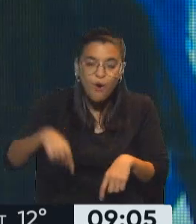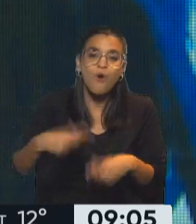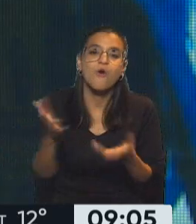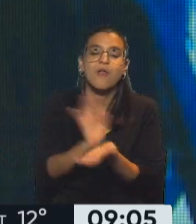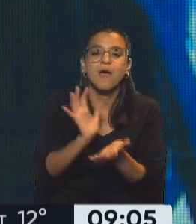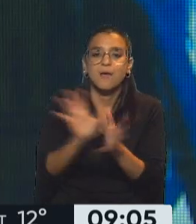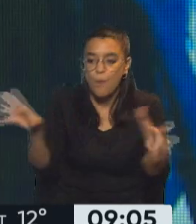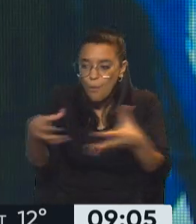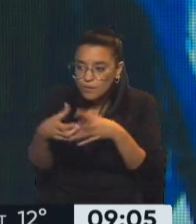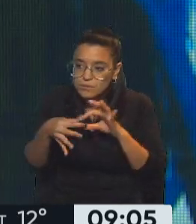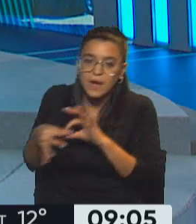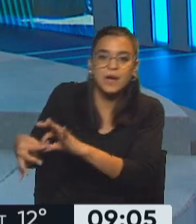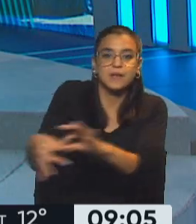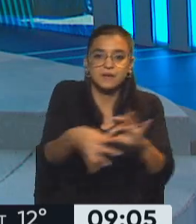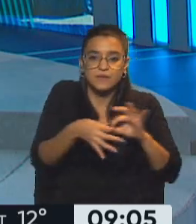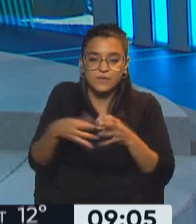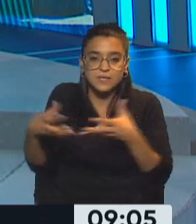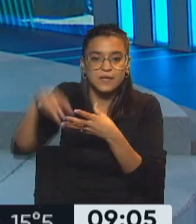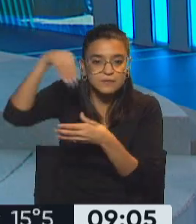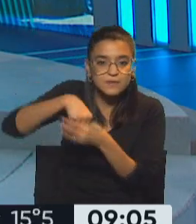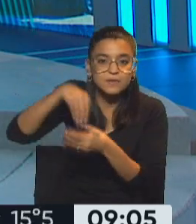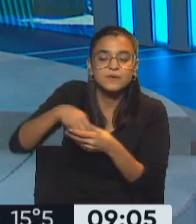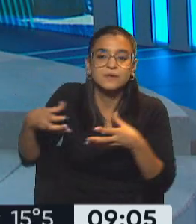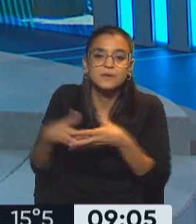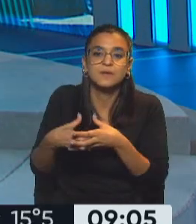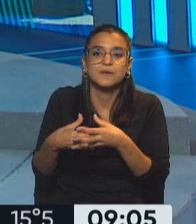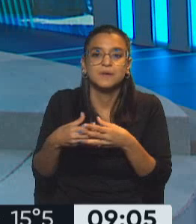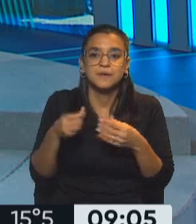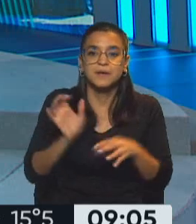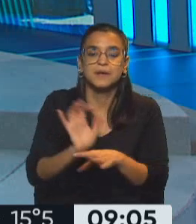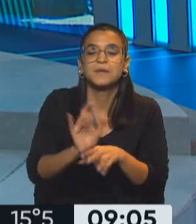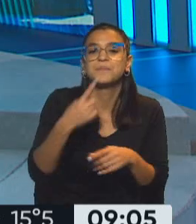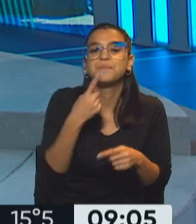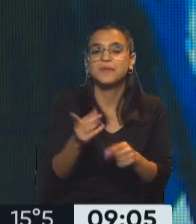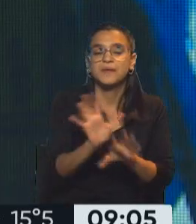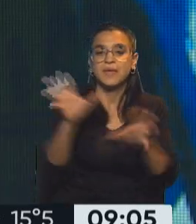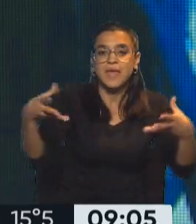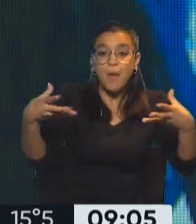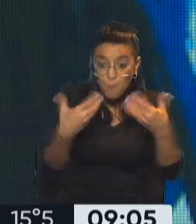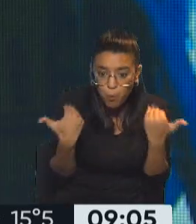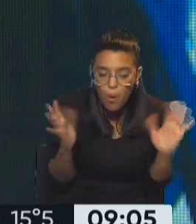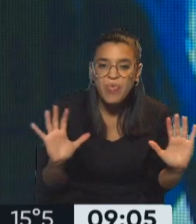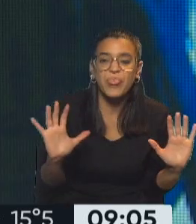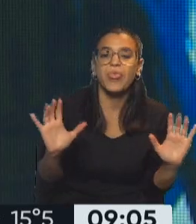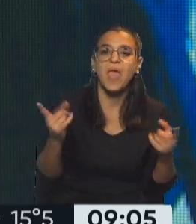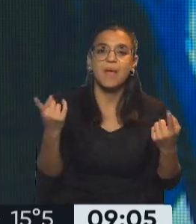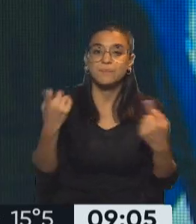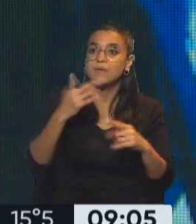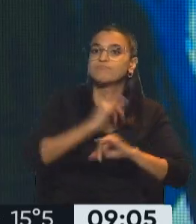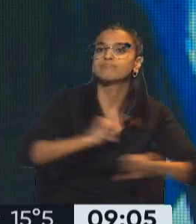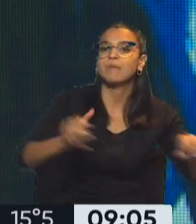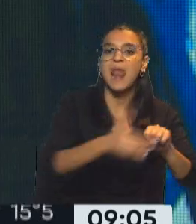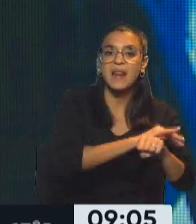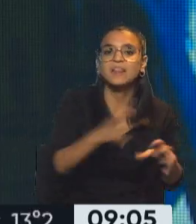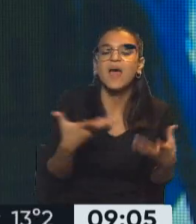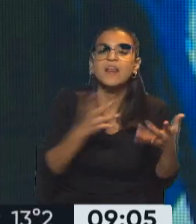fuerza centrípeta. En este momento hay que actuar hacia la unidad. Después vendrá la interna y como ya anunció Larreta, la